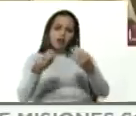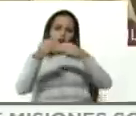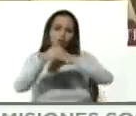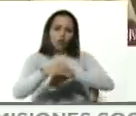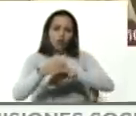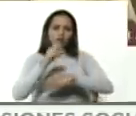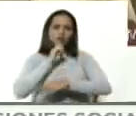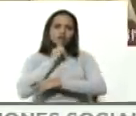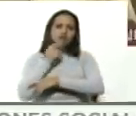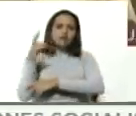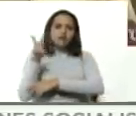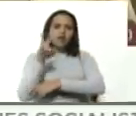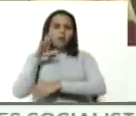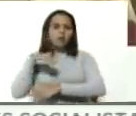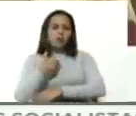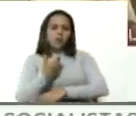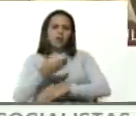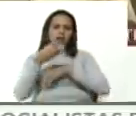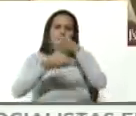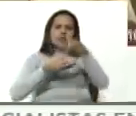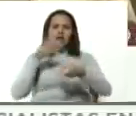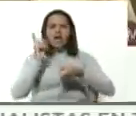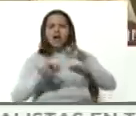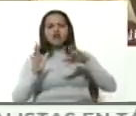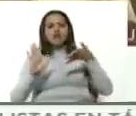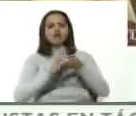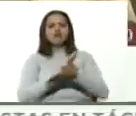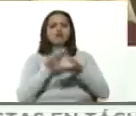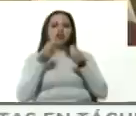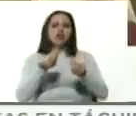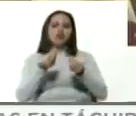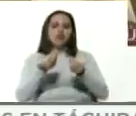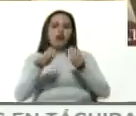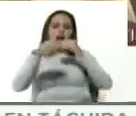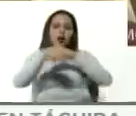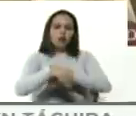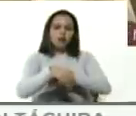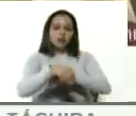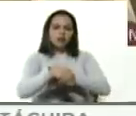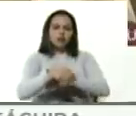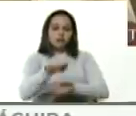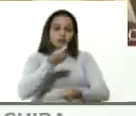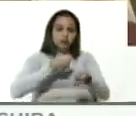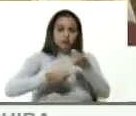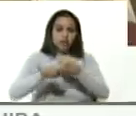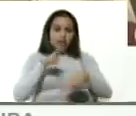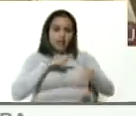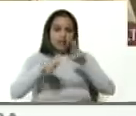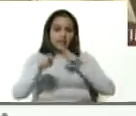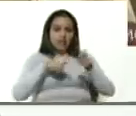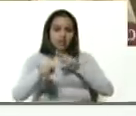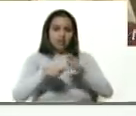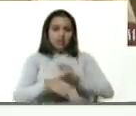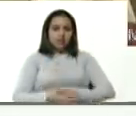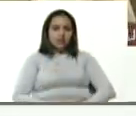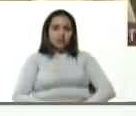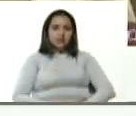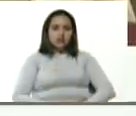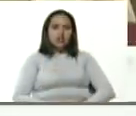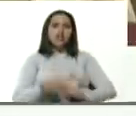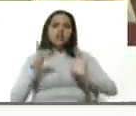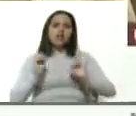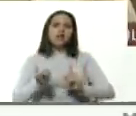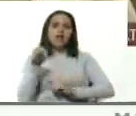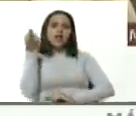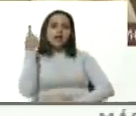Rusia y Venezuela si nos pudiera adelantar algo de esto, nuevas áreas de comercio, de relaciones, de negocios y por otra parte